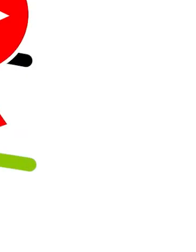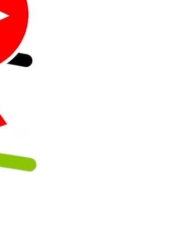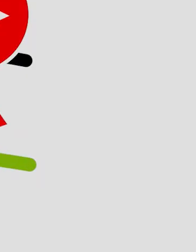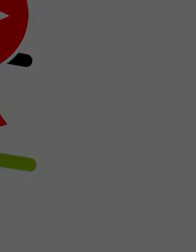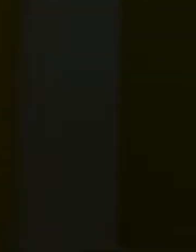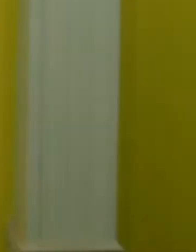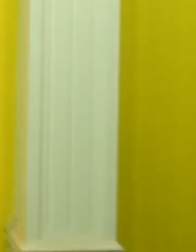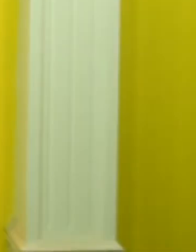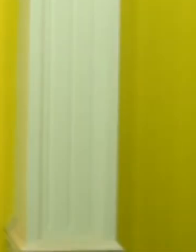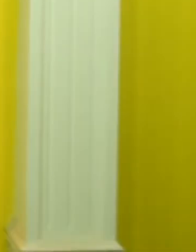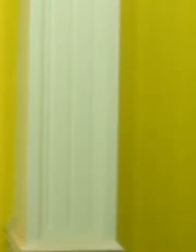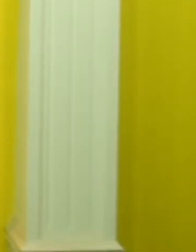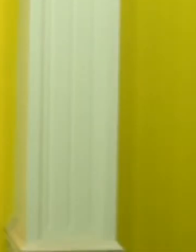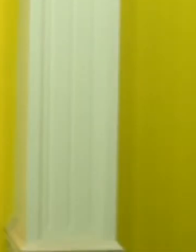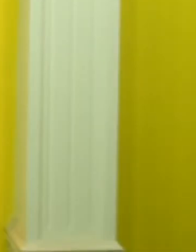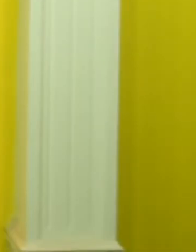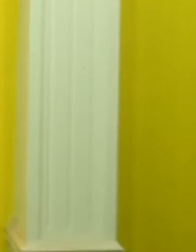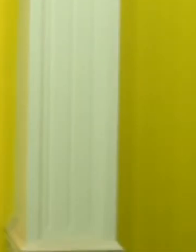Educa.